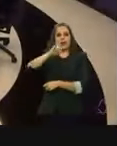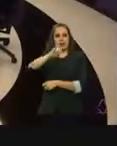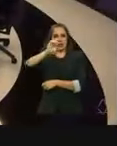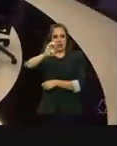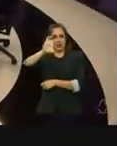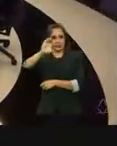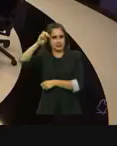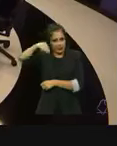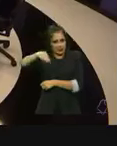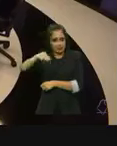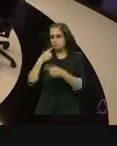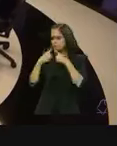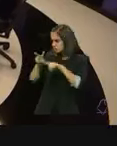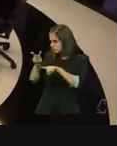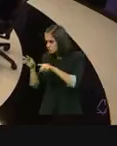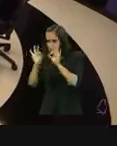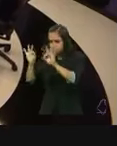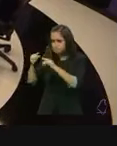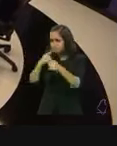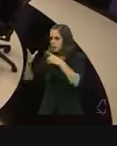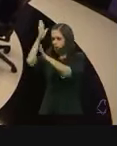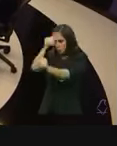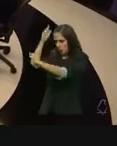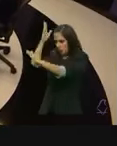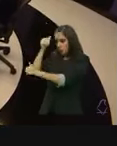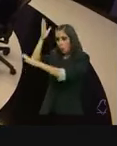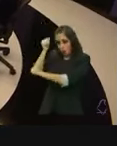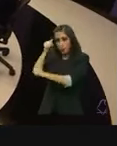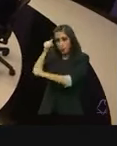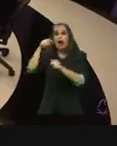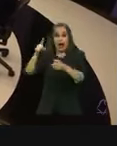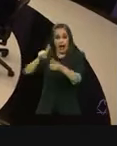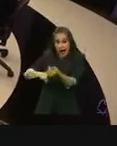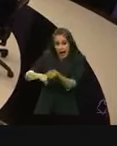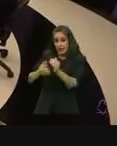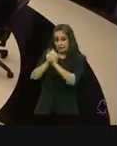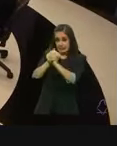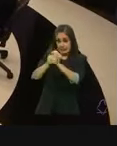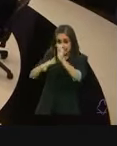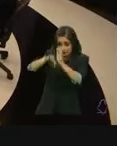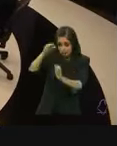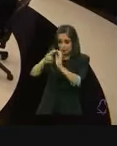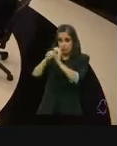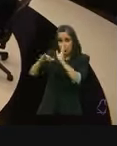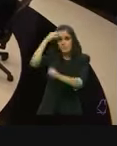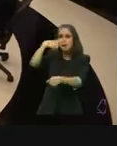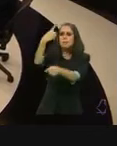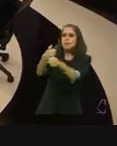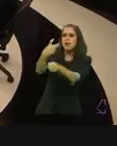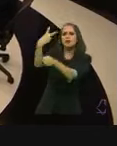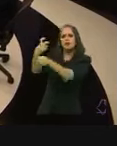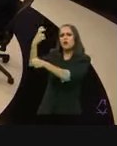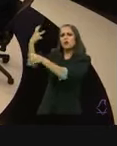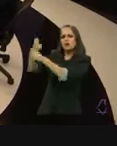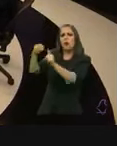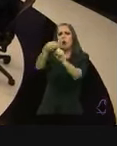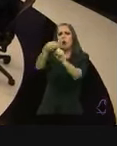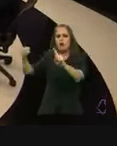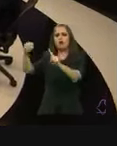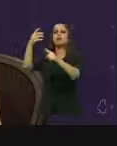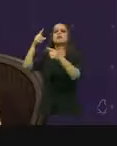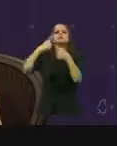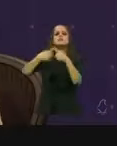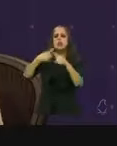México. Con transparencia, se realizaron los sorteos de ubicación de las candidaturas y el orden de intervención